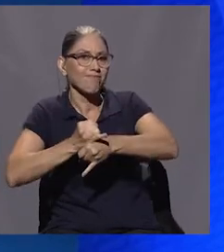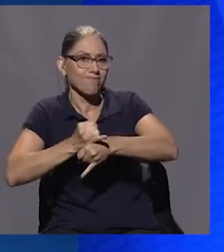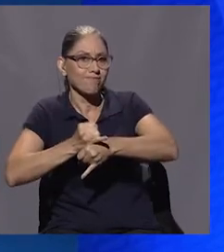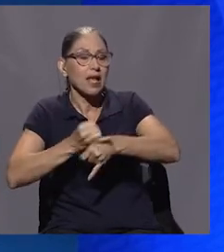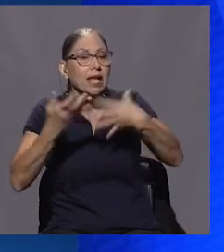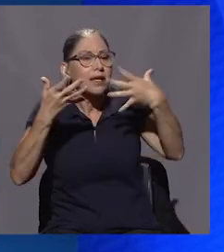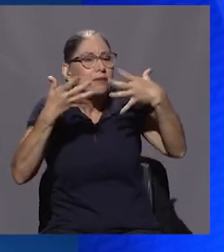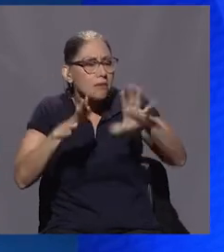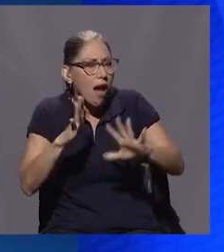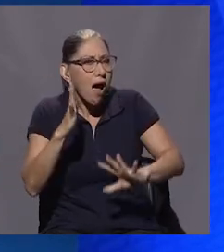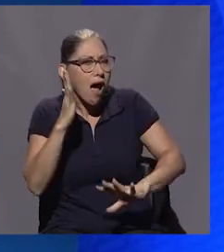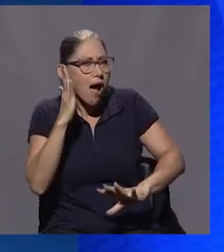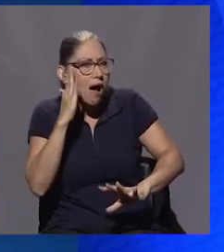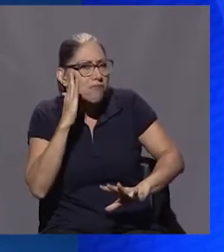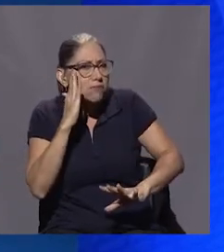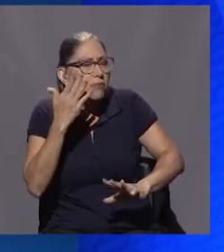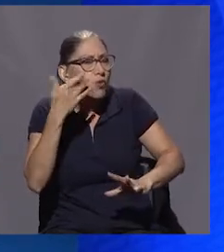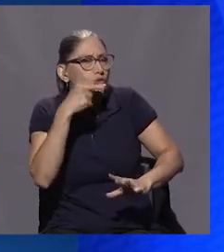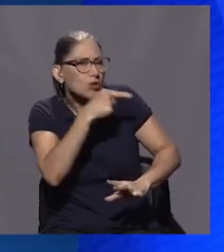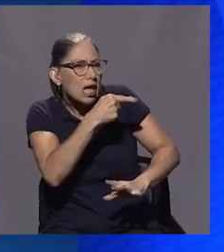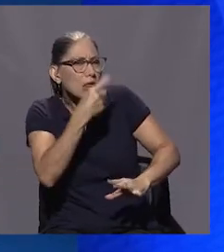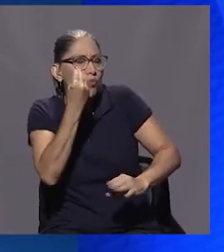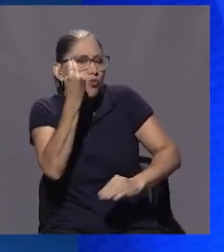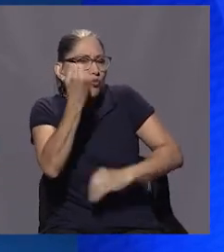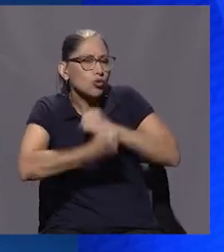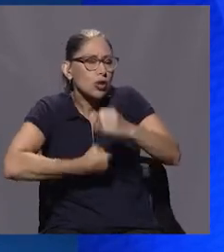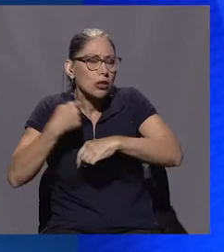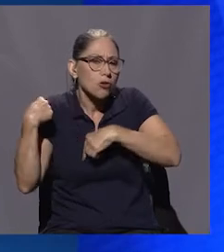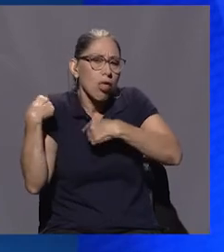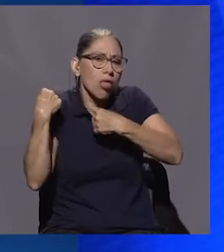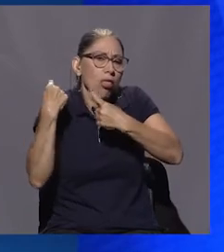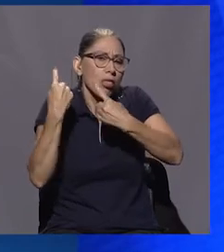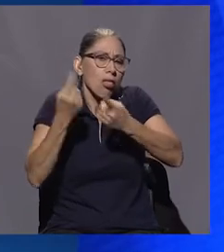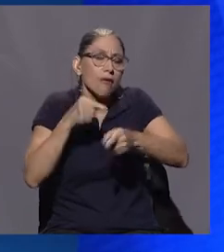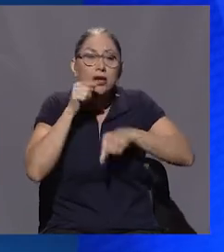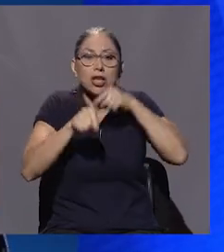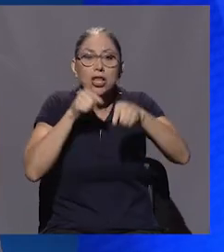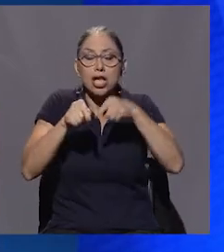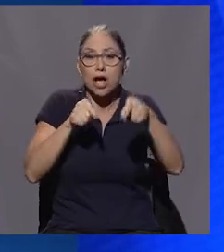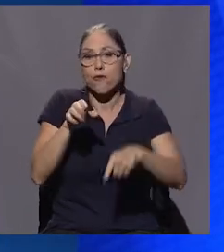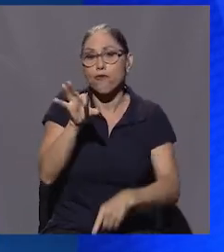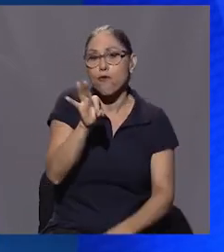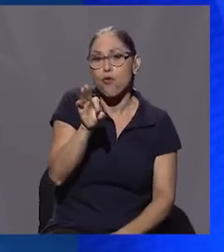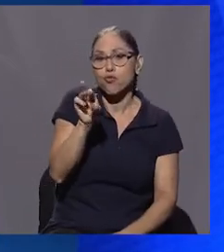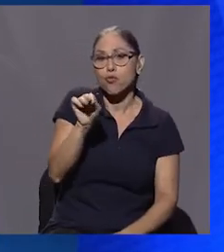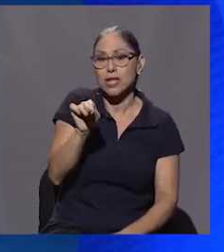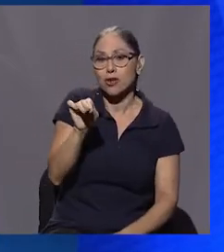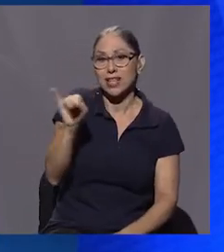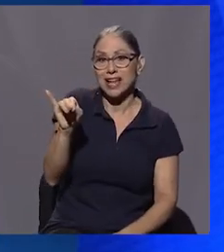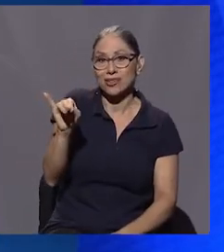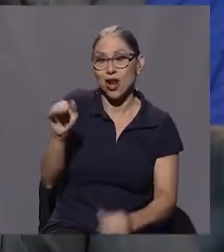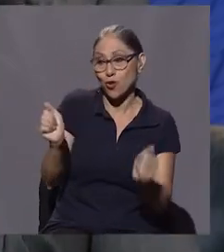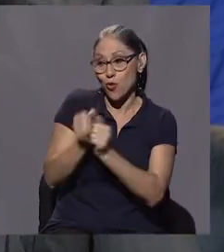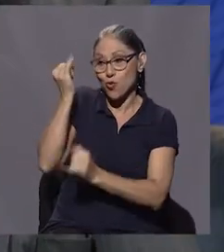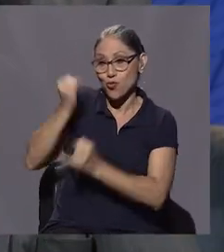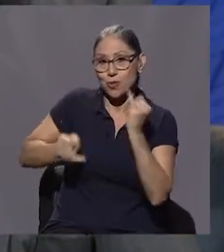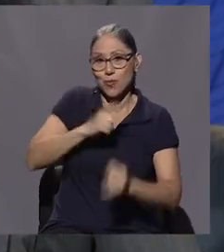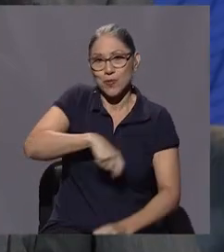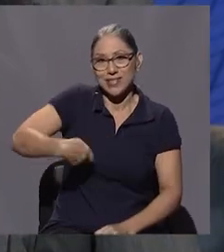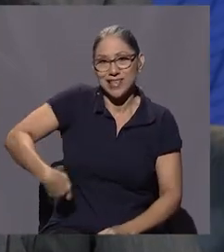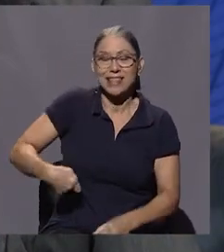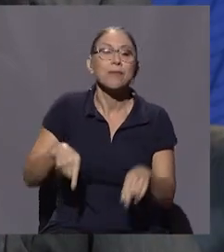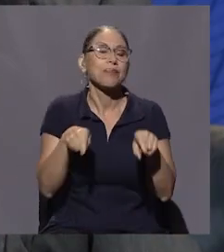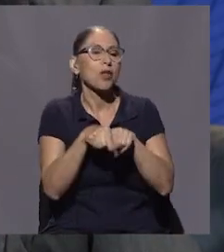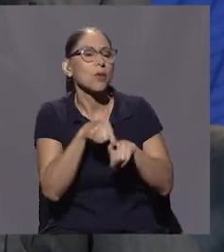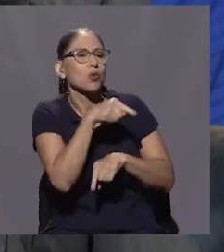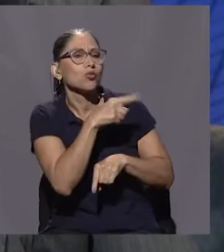un auspicio sobre una crítica que usted ha venido sosteniendo desde hace muchos años sobre el Fondo Monetario Internacional en el último presidente, por ejemplo. Luego se